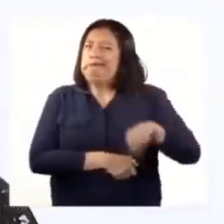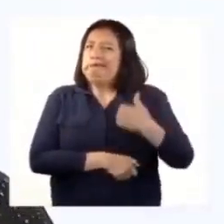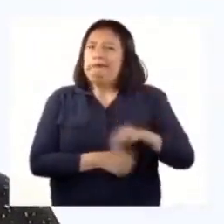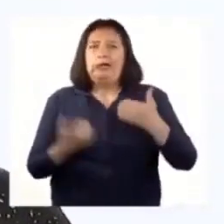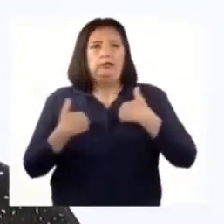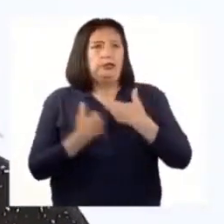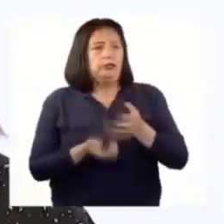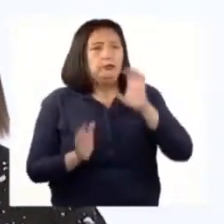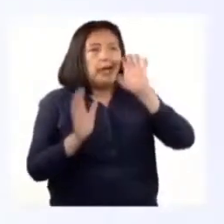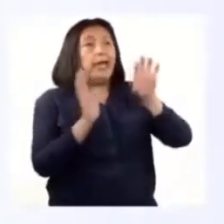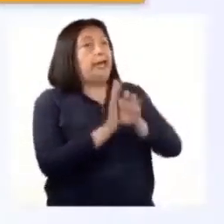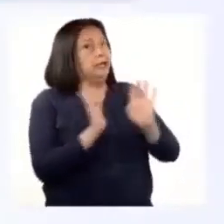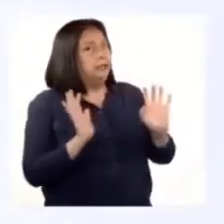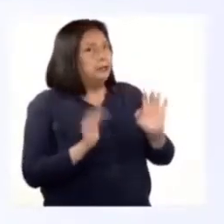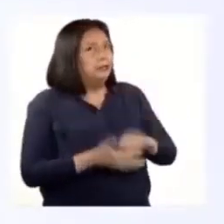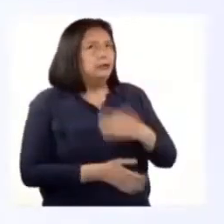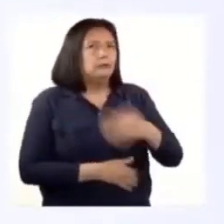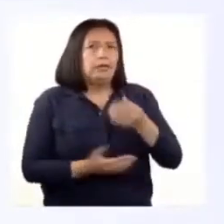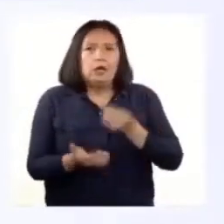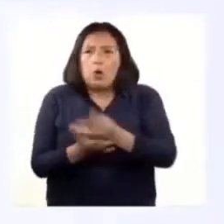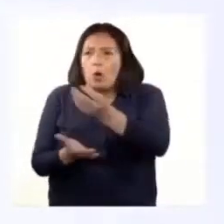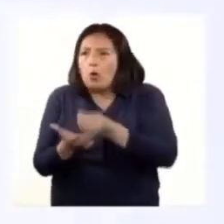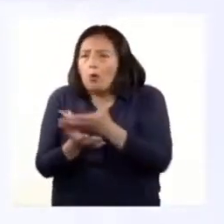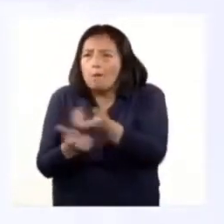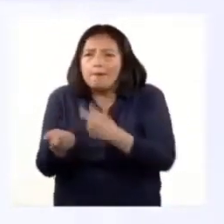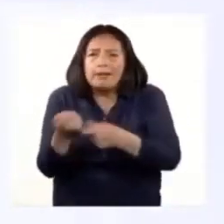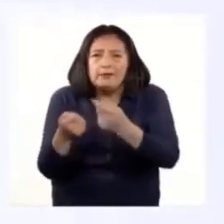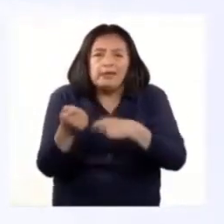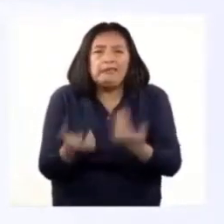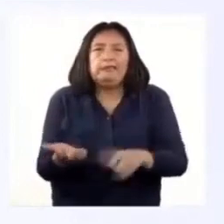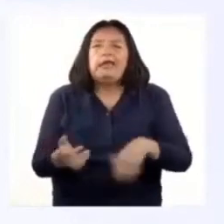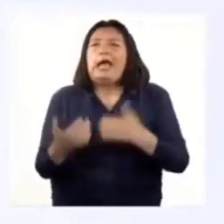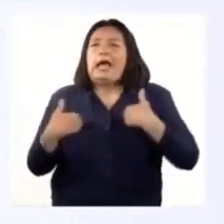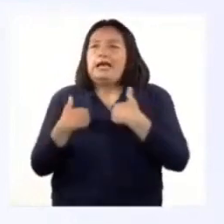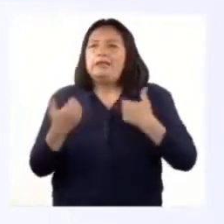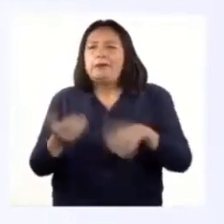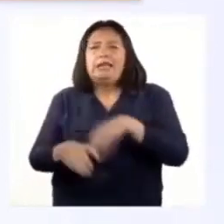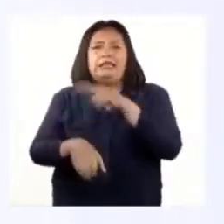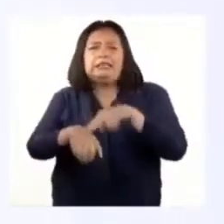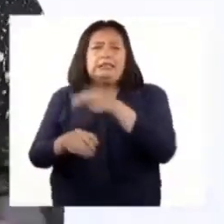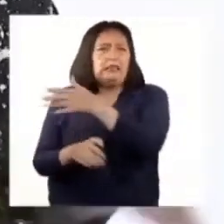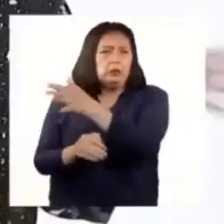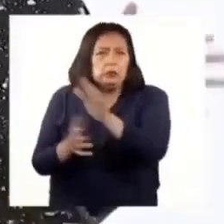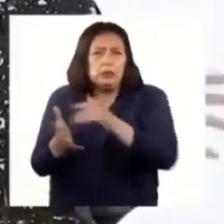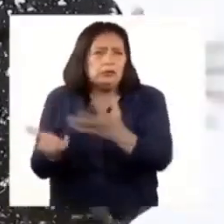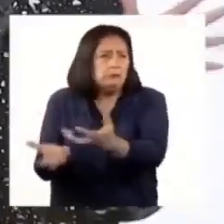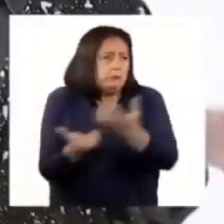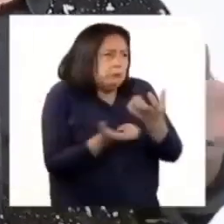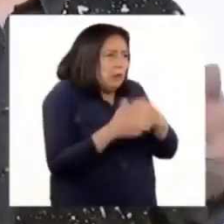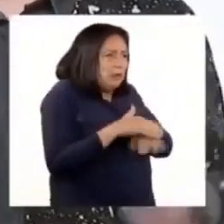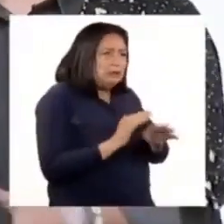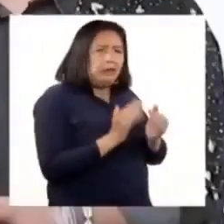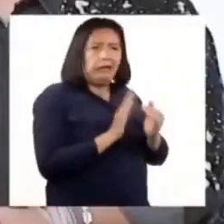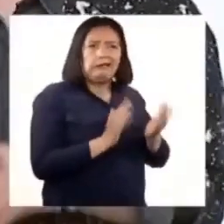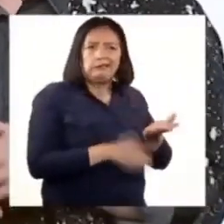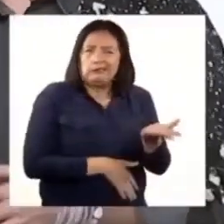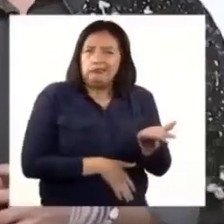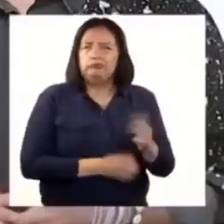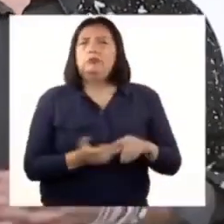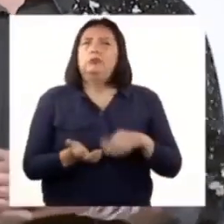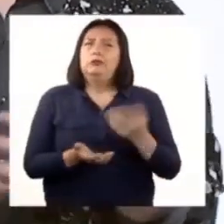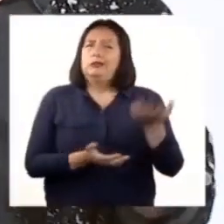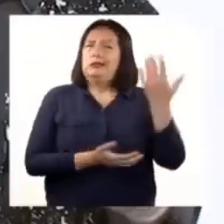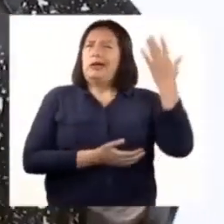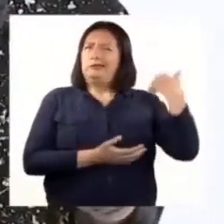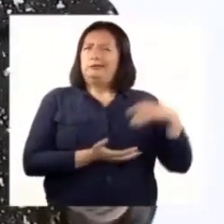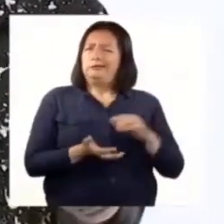animales, como por ejemplo la compra y venta de animales silvestres para ser utilizados como mascotas. En el programa pasado hablamos sobre el